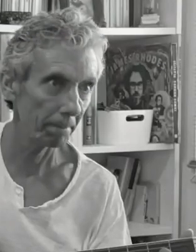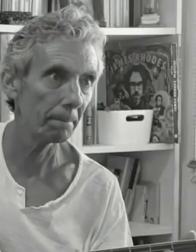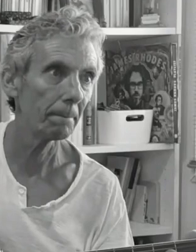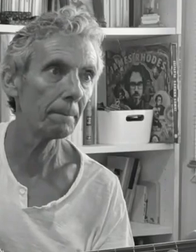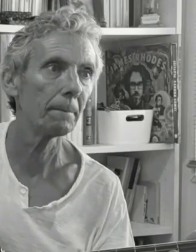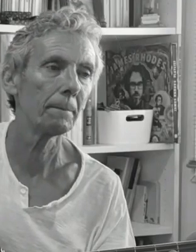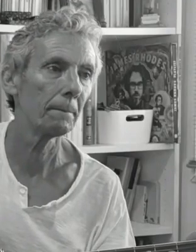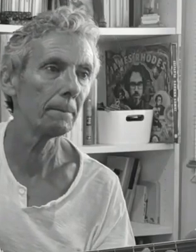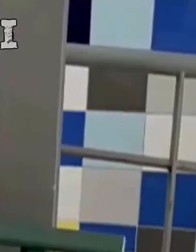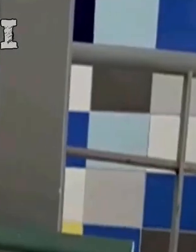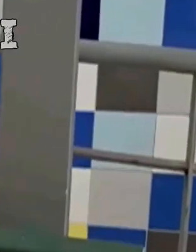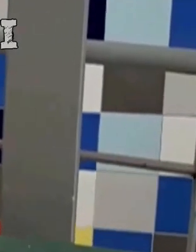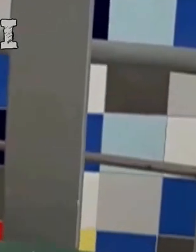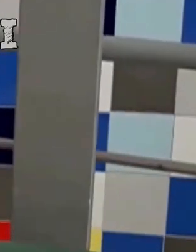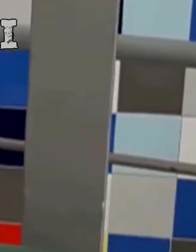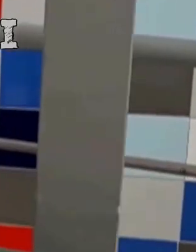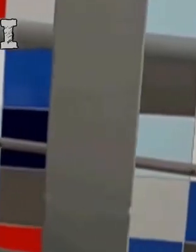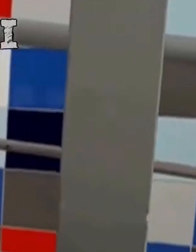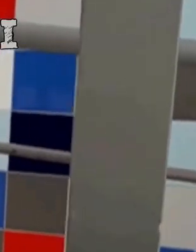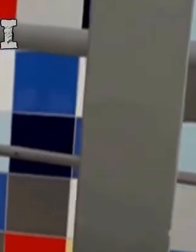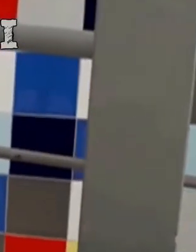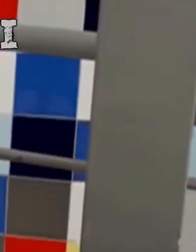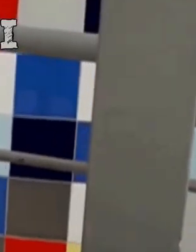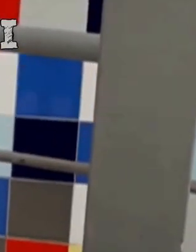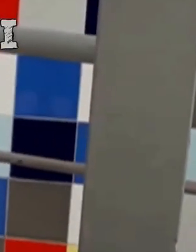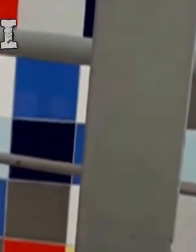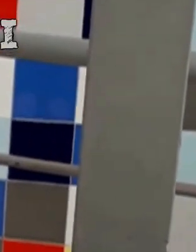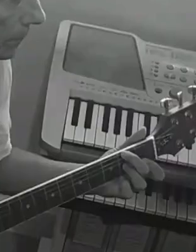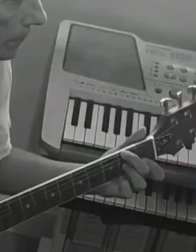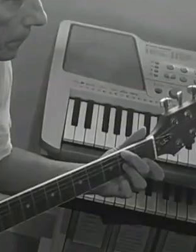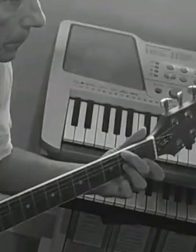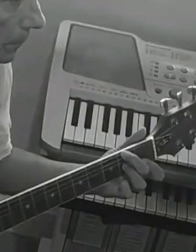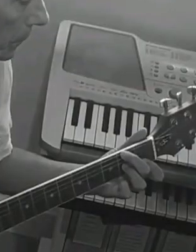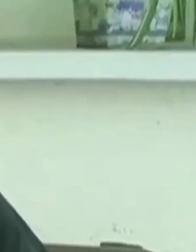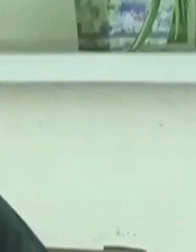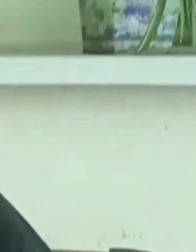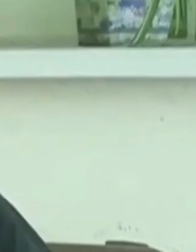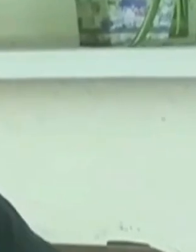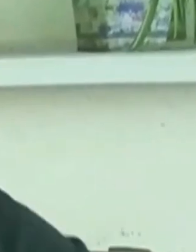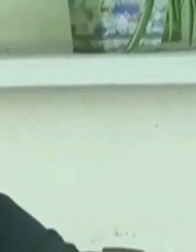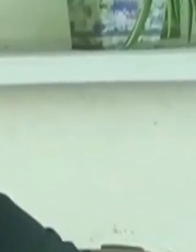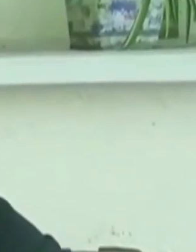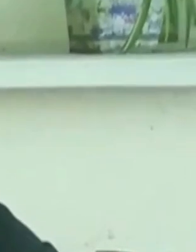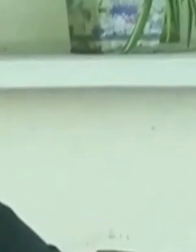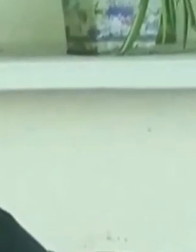Personas con grandes necesidades de apoyo de toda España se hicieron presentes gracias al rap de Gaspar Pablo.